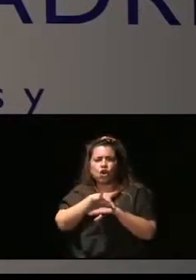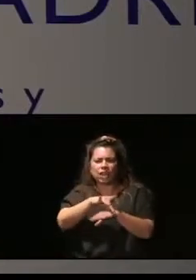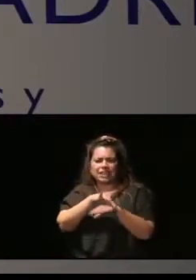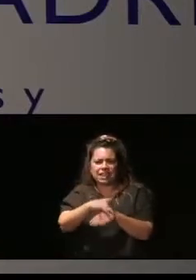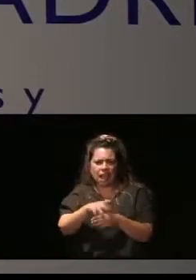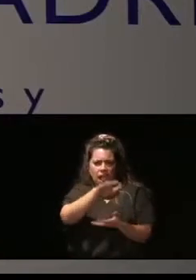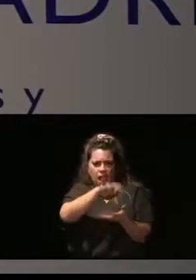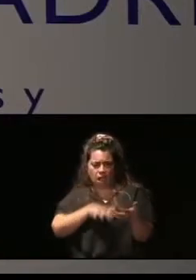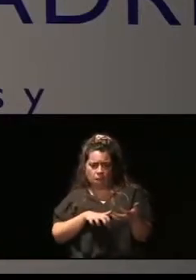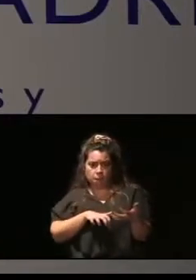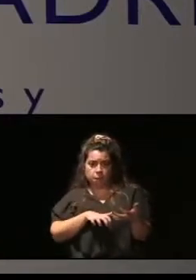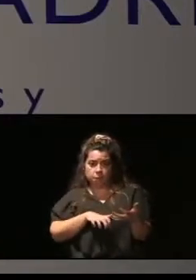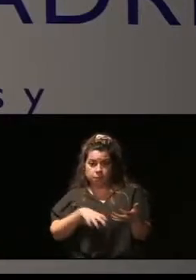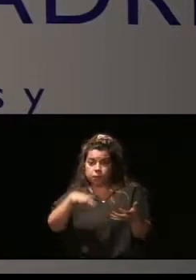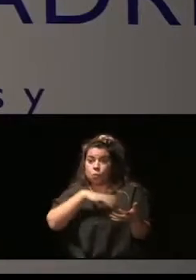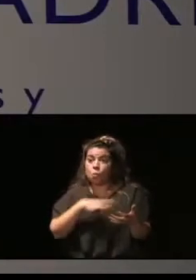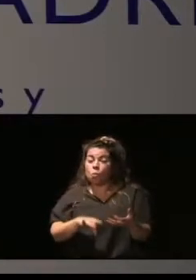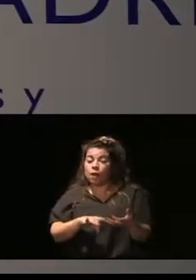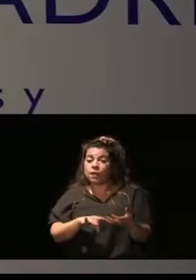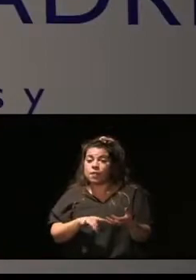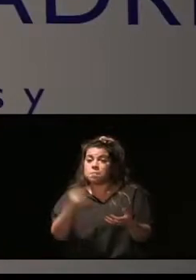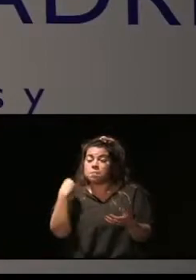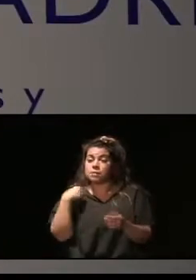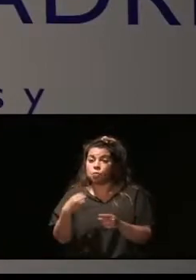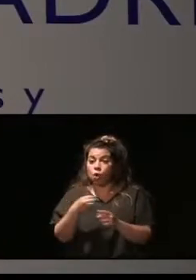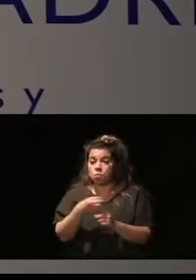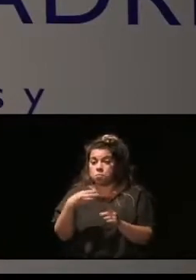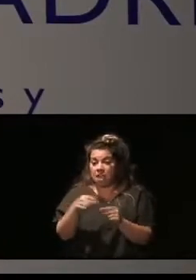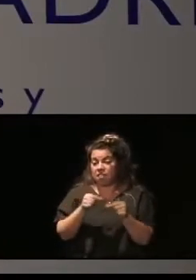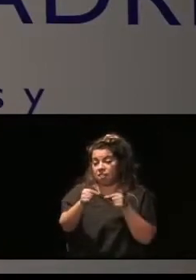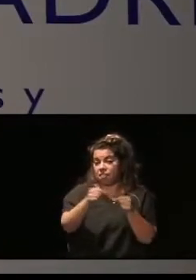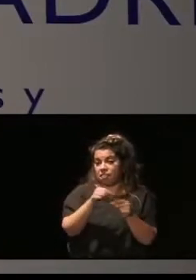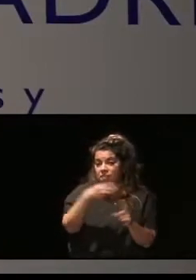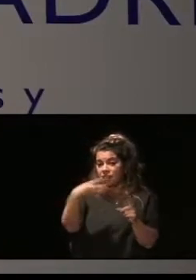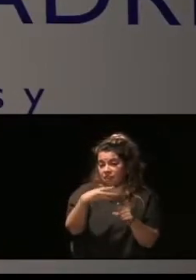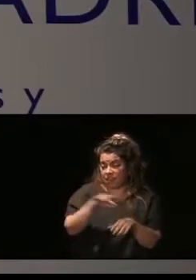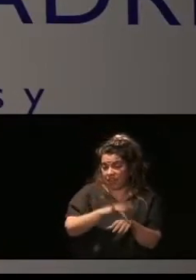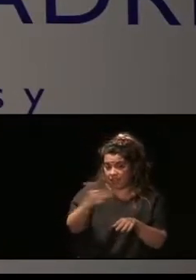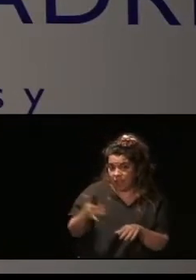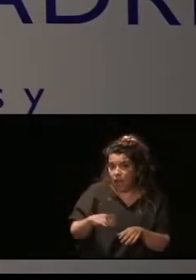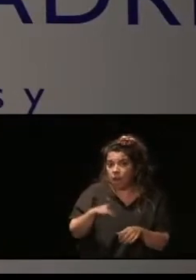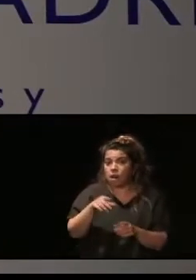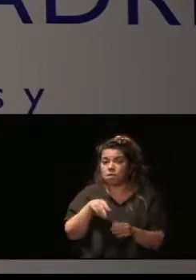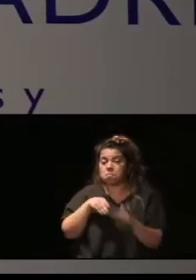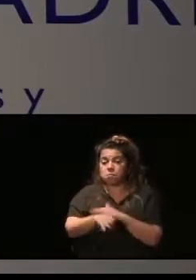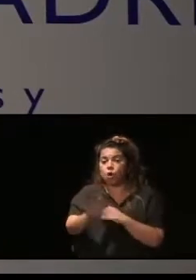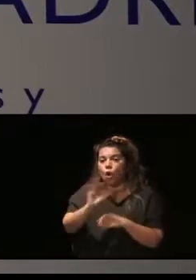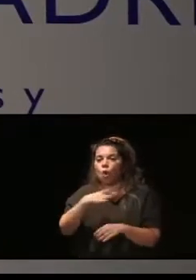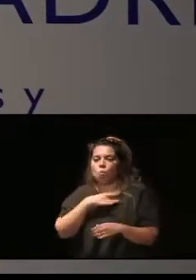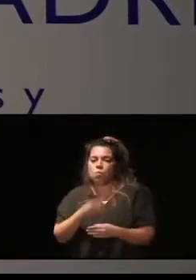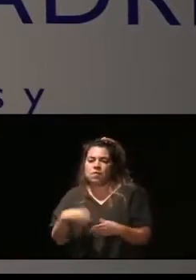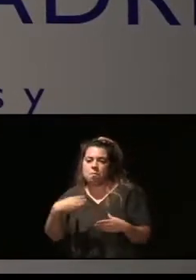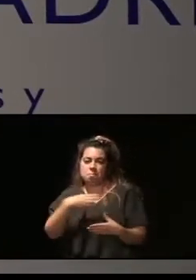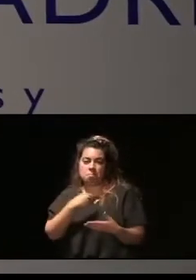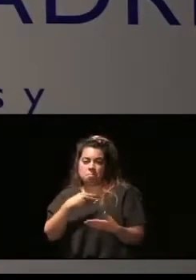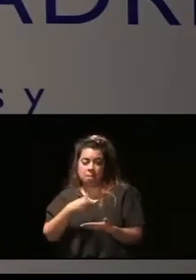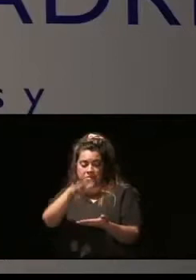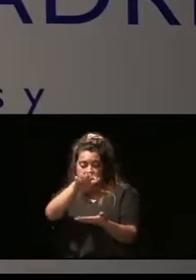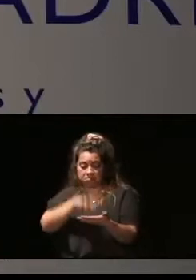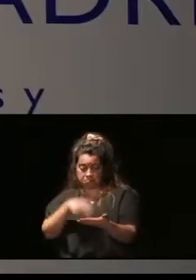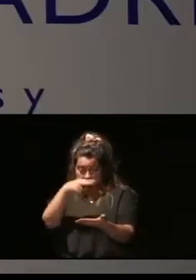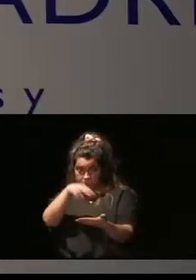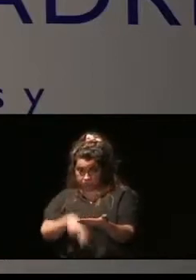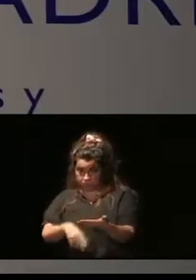Pueden acceder tanto en su formato digital como también en el formato en papel. He traído algunos